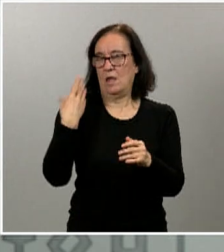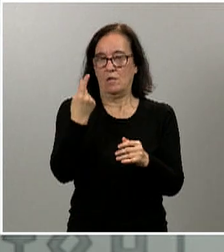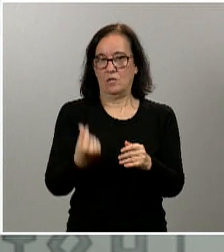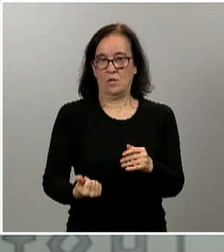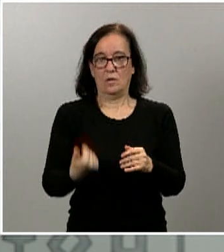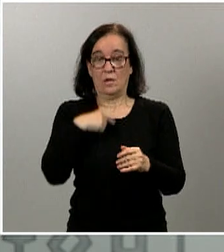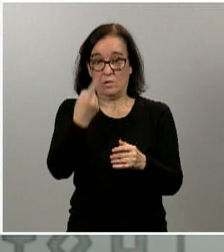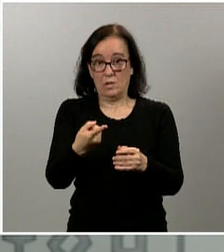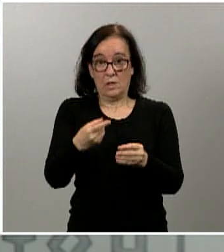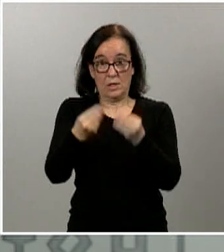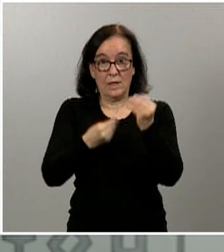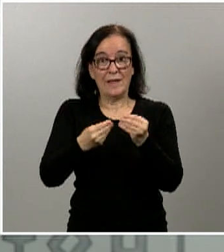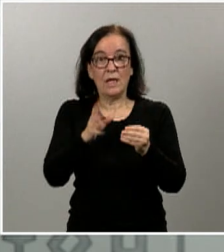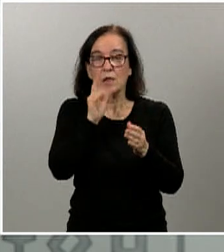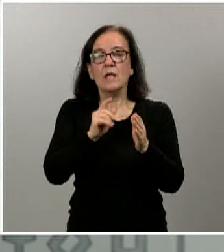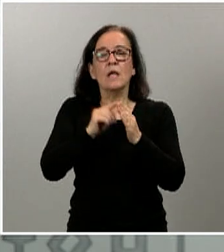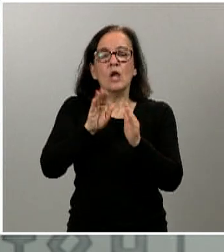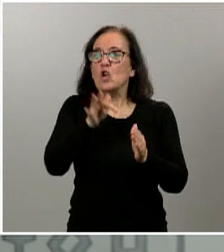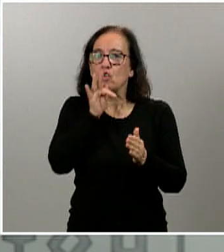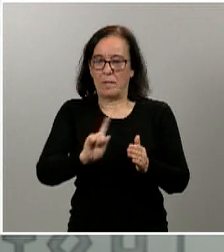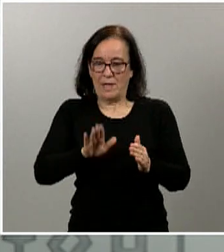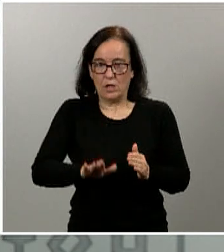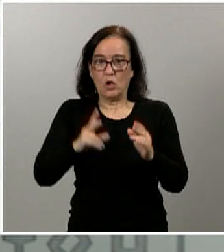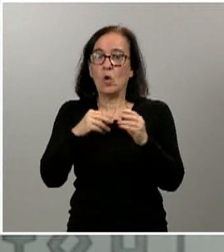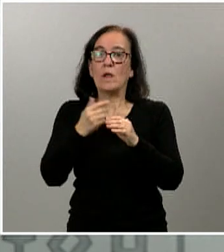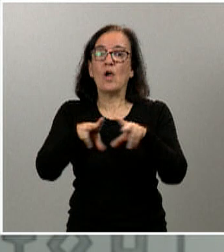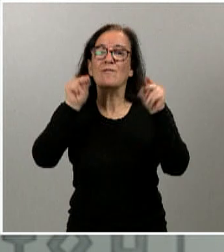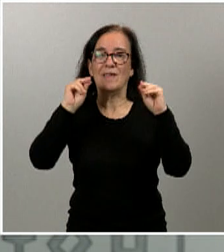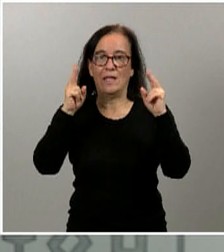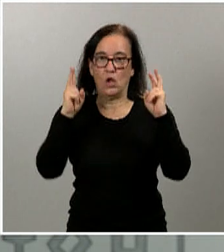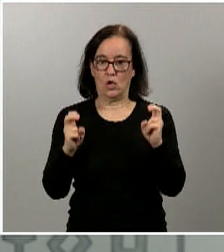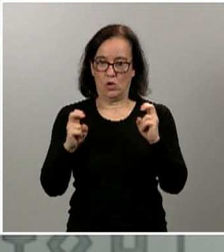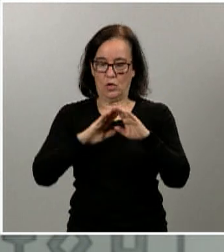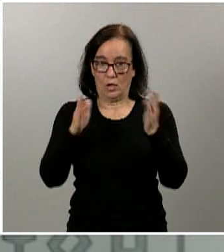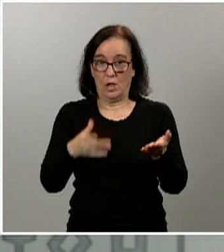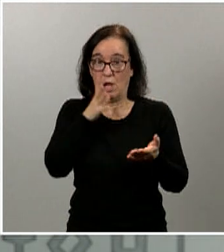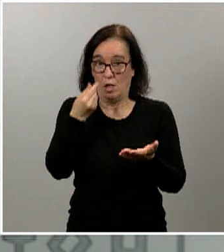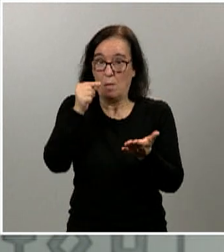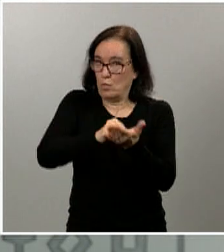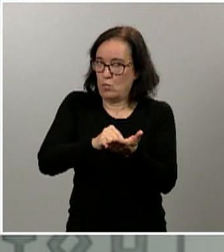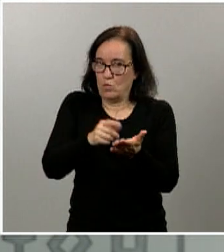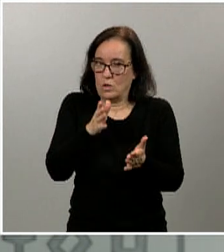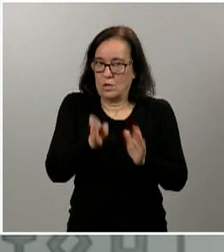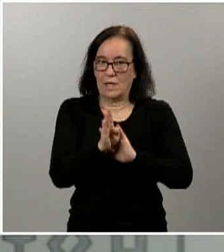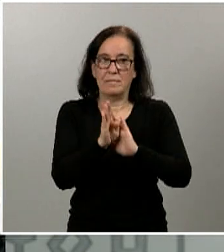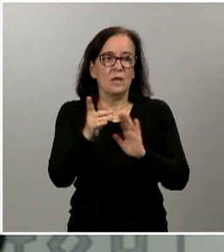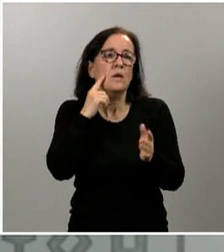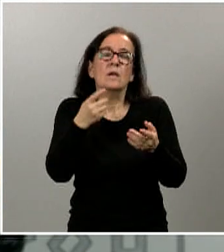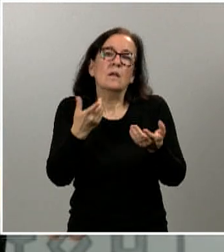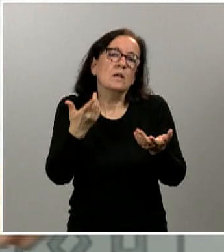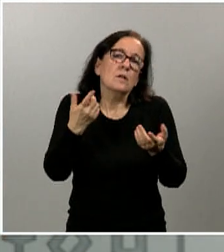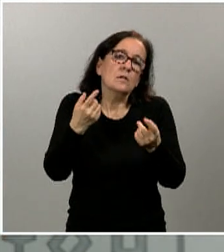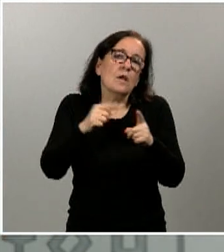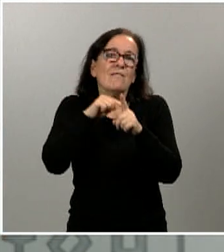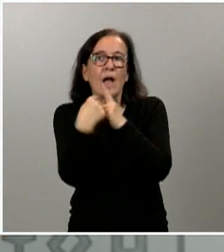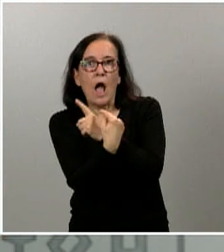estamos, es en el que estaremos cuando acabe el confinamiento, que es en el punto en el que ahora estamos. Pero ya digo, son un montón de indicadores desde el punto de